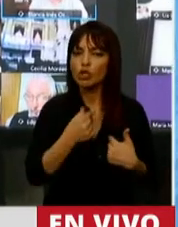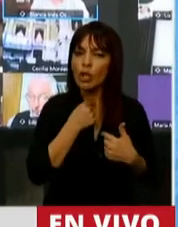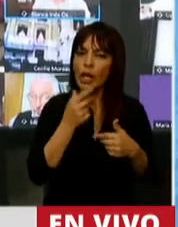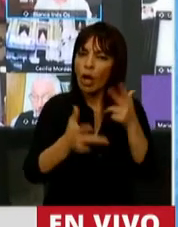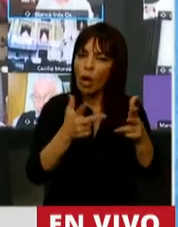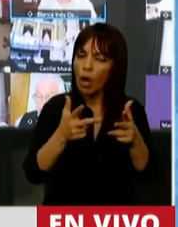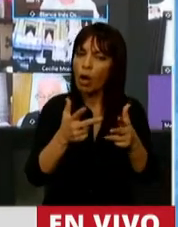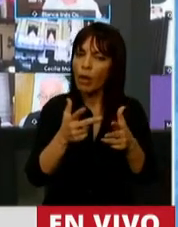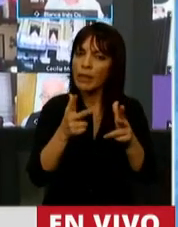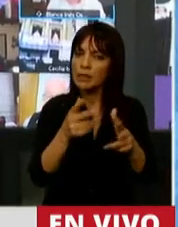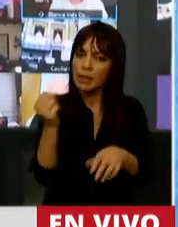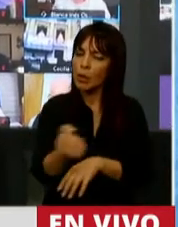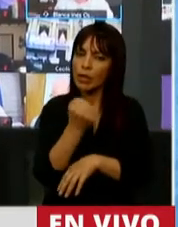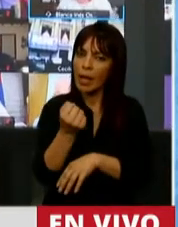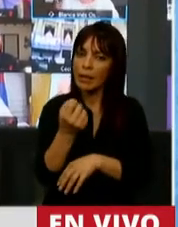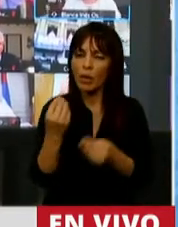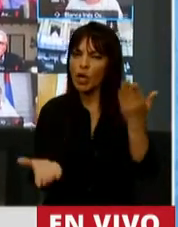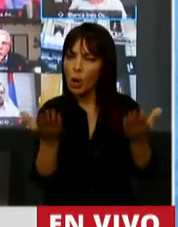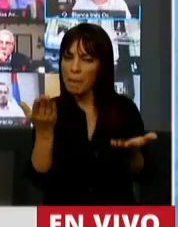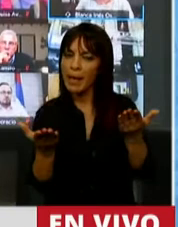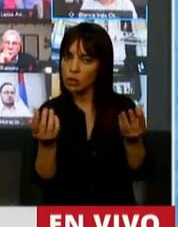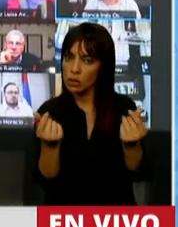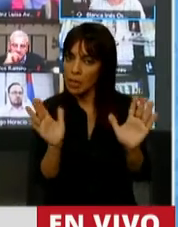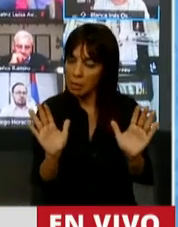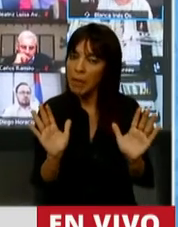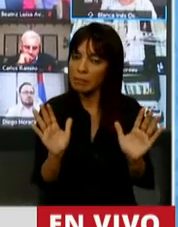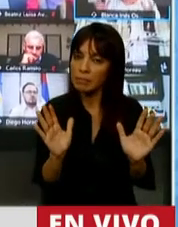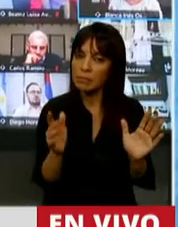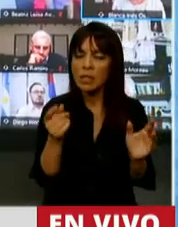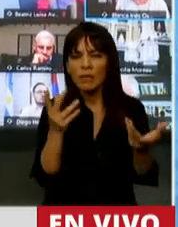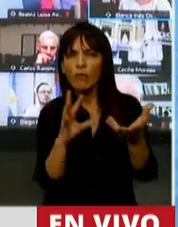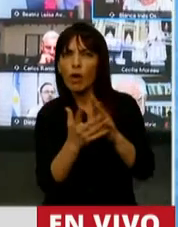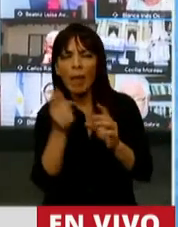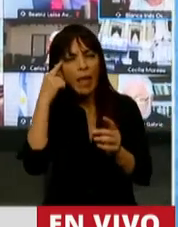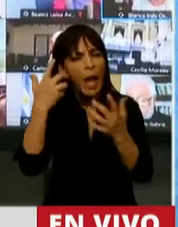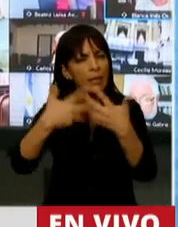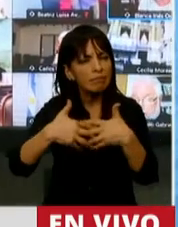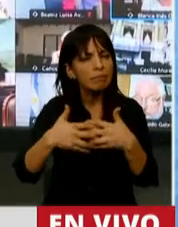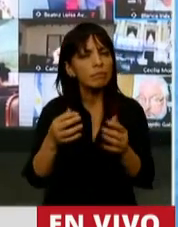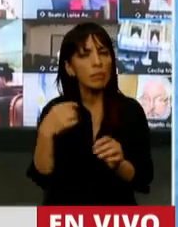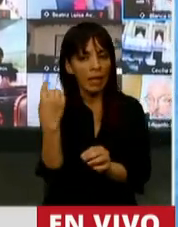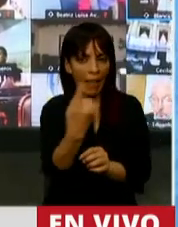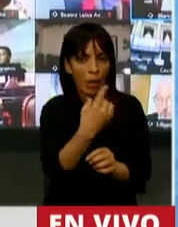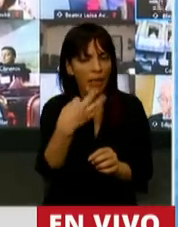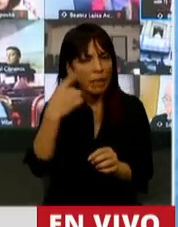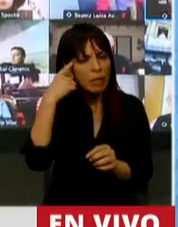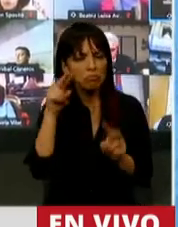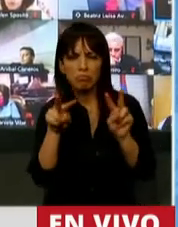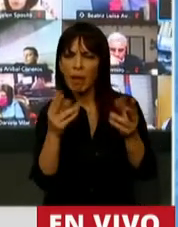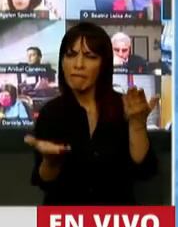quiero destacar. Porque la comparación sirve, sirve metodológicamente. Uno tiene que decir